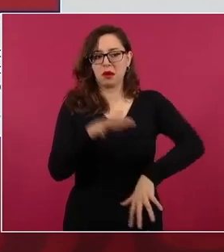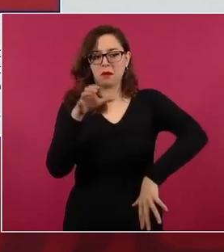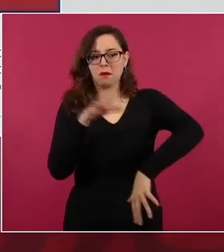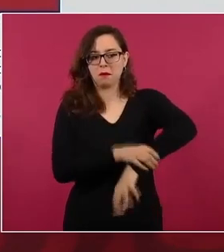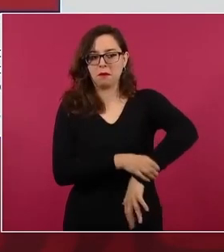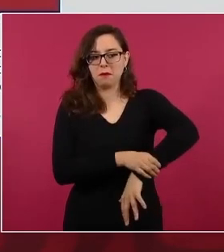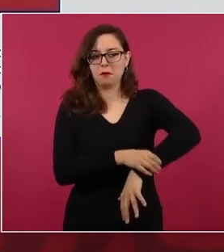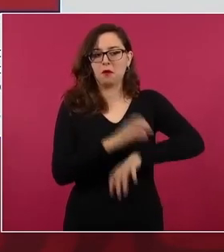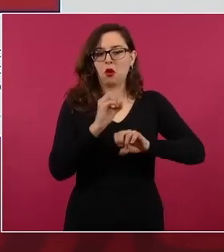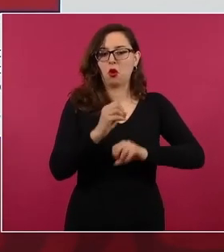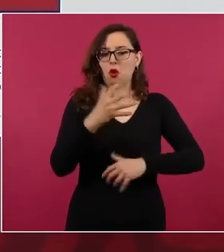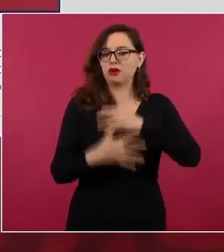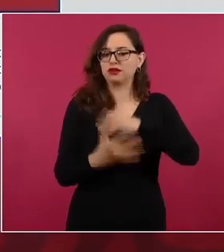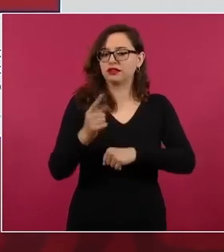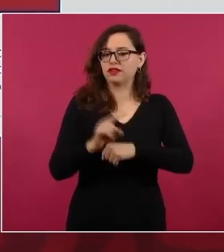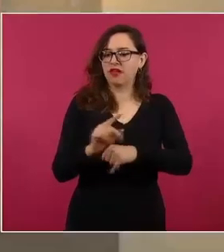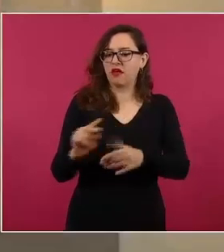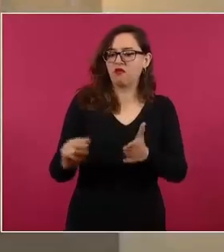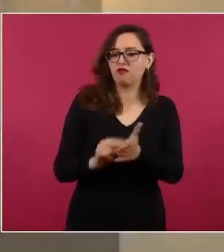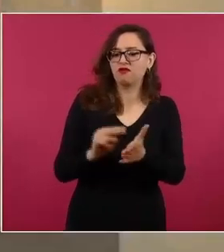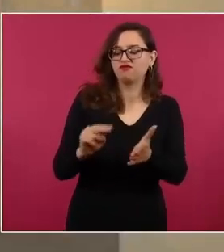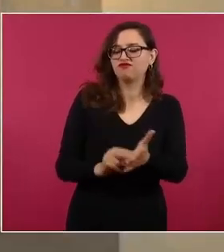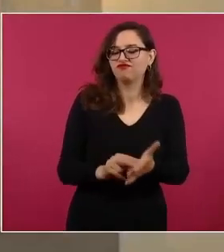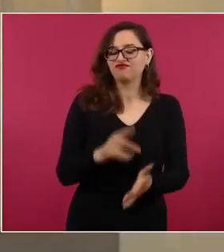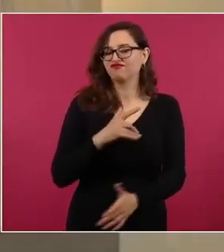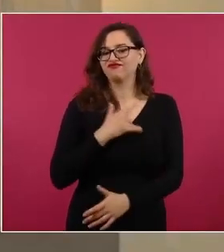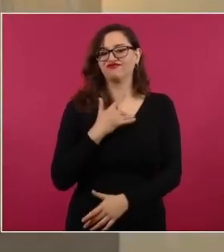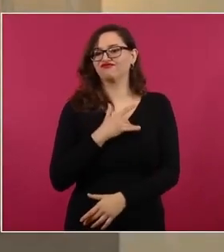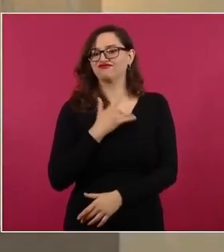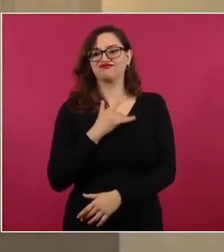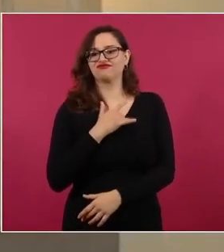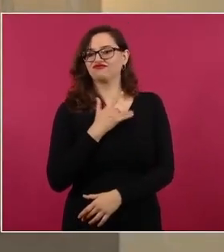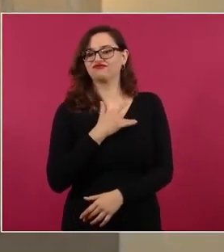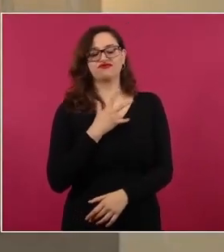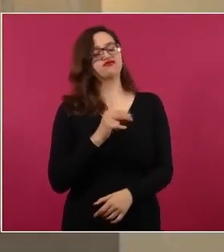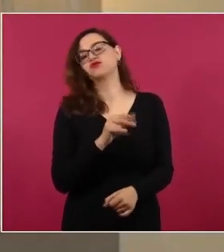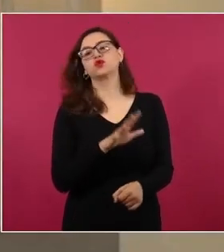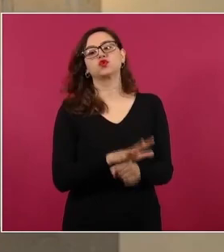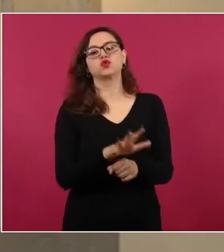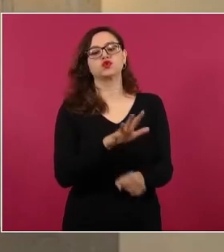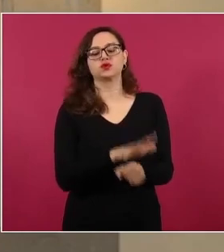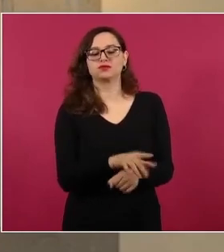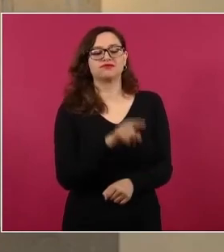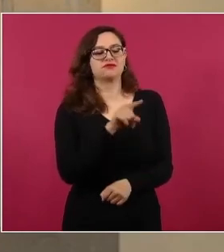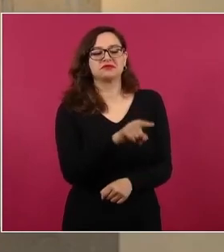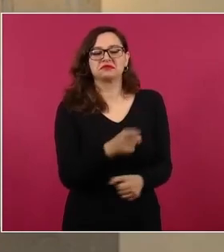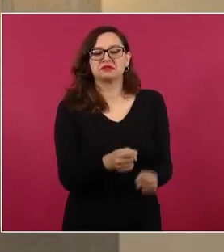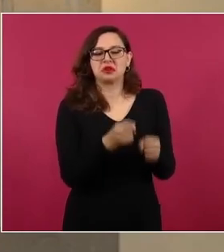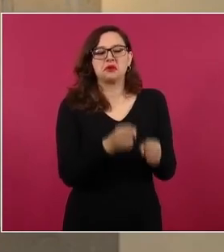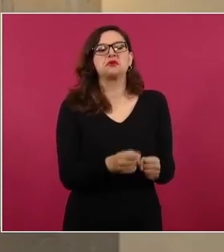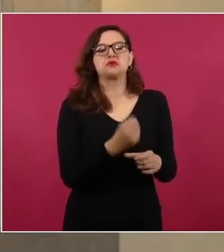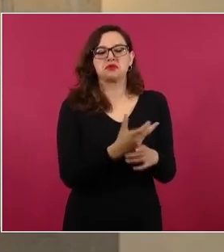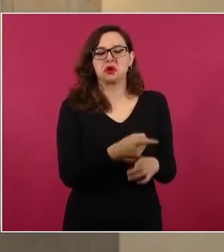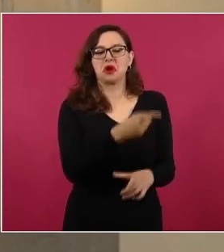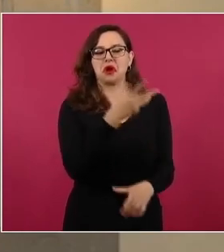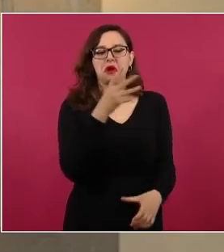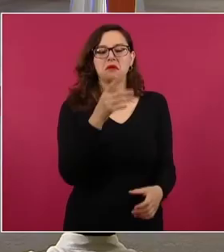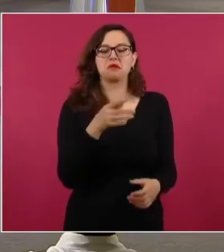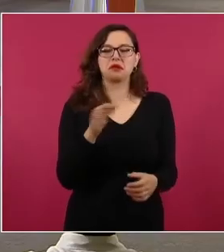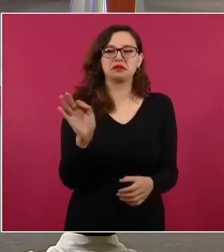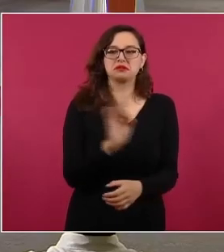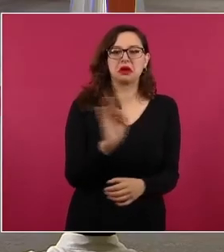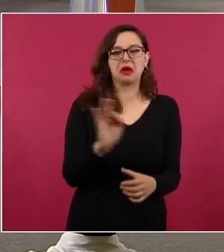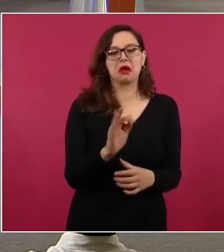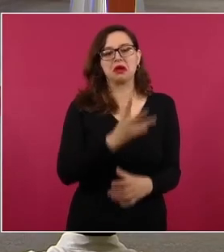a un centro de justicia penal, cuando consideran que no son suficientes para garantizar que el imputado comparezca,